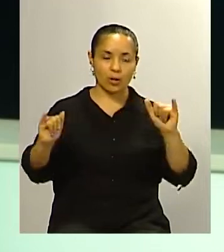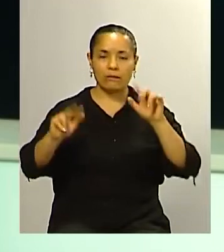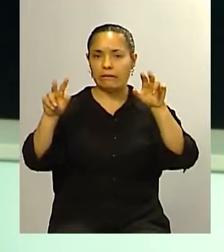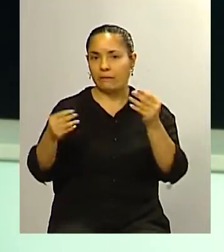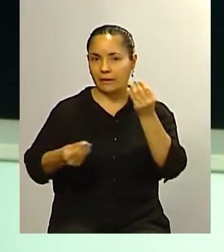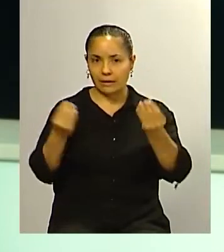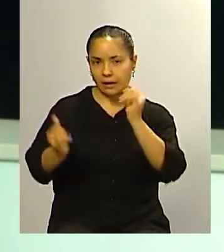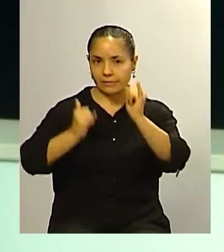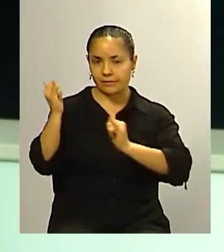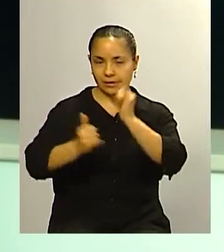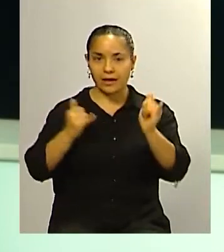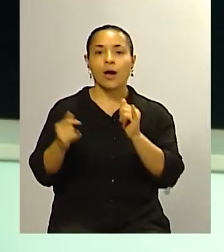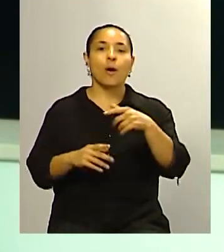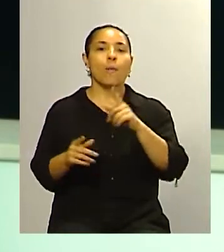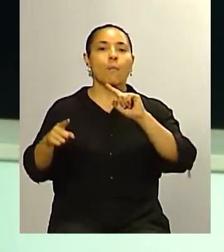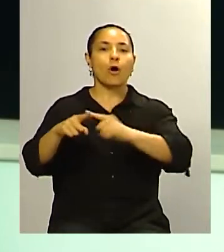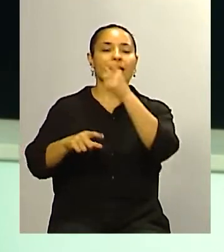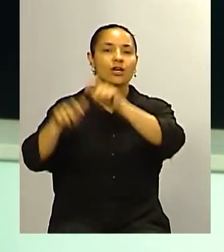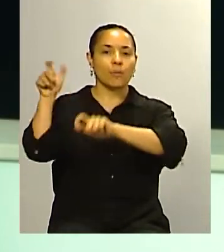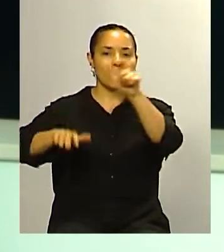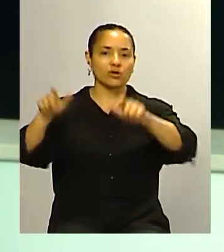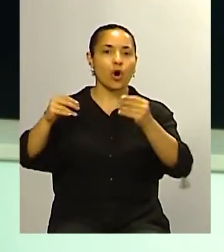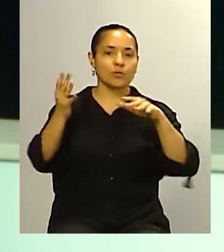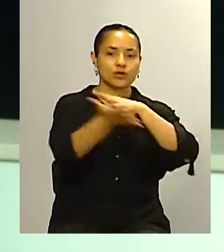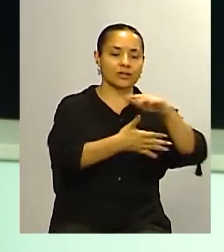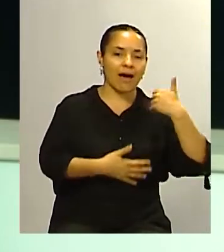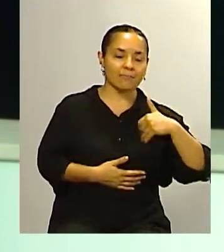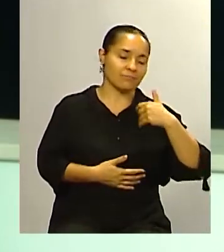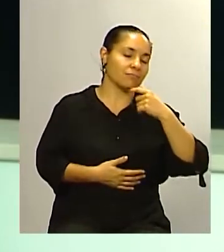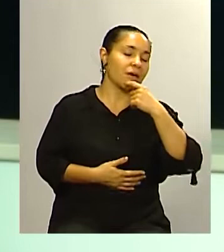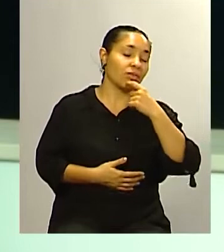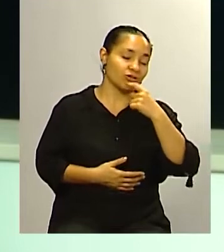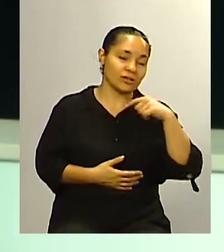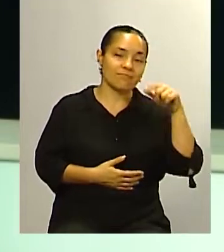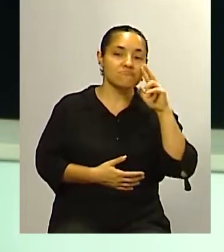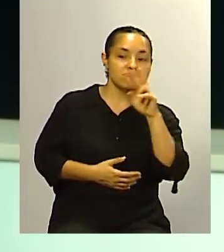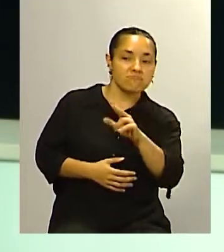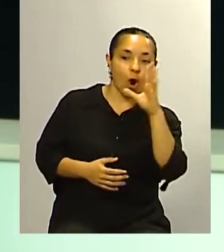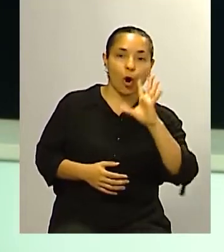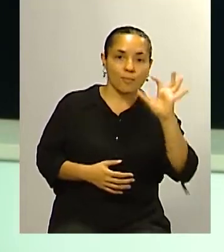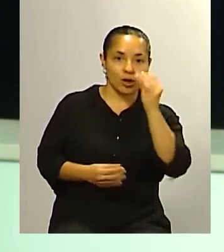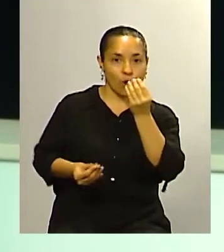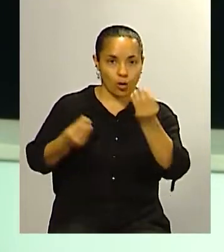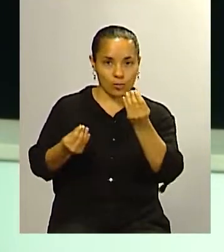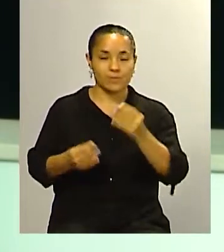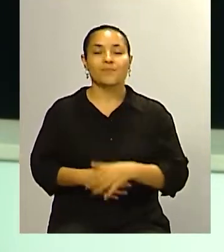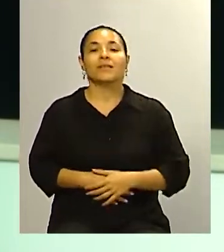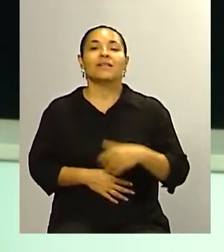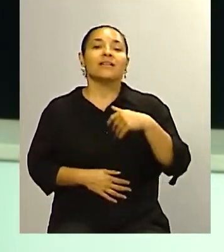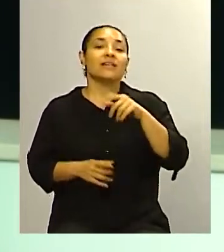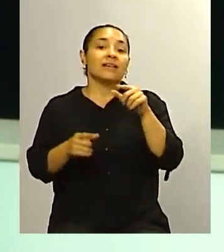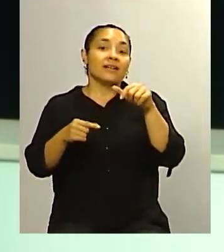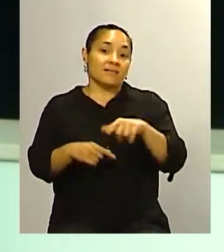de los políticos pensando en el 2023 ya lo hicimos el análisis a nivel local aquí en la provincia de Mendoza pero vamos a ver qué está pasando en